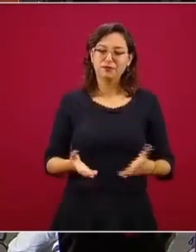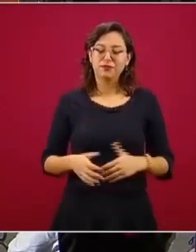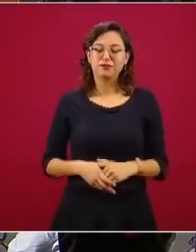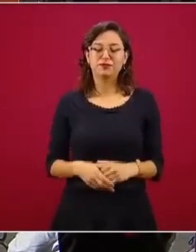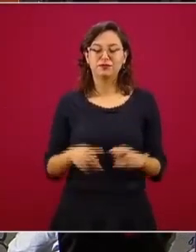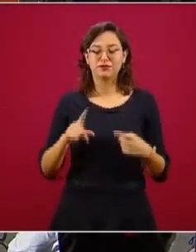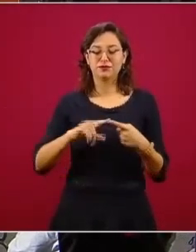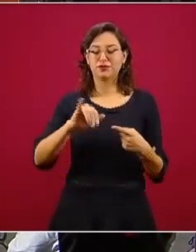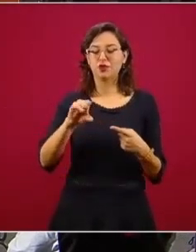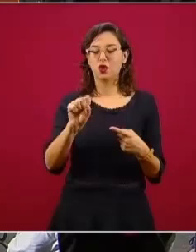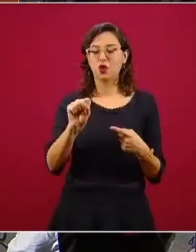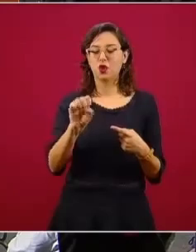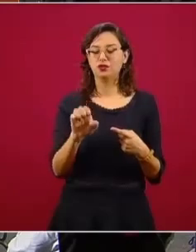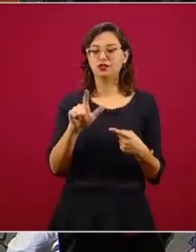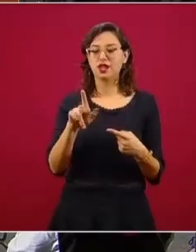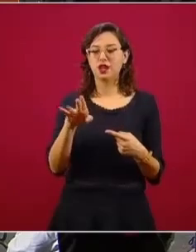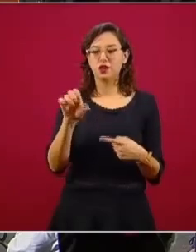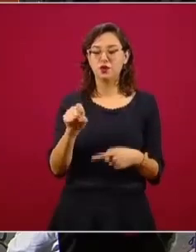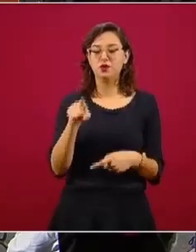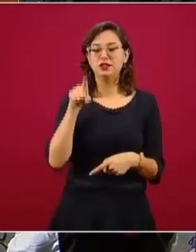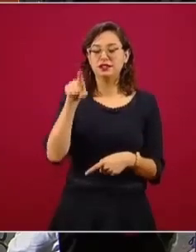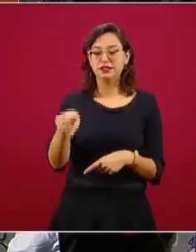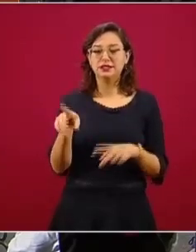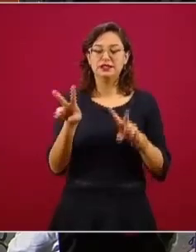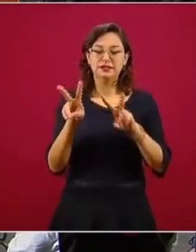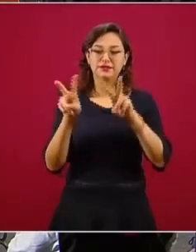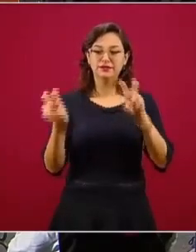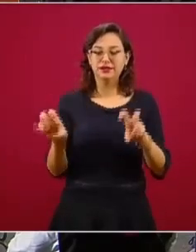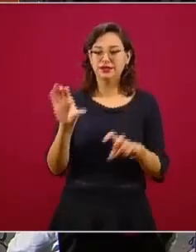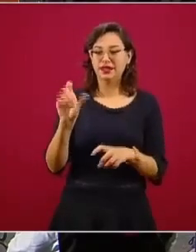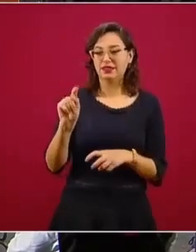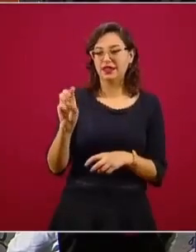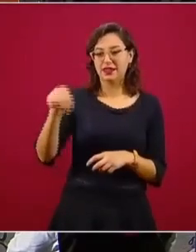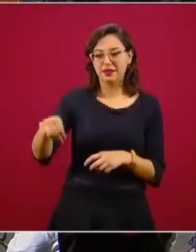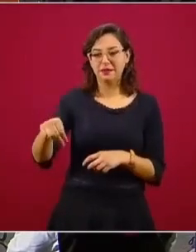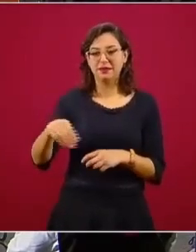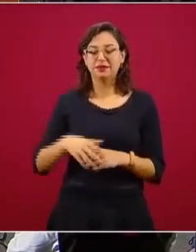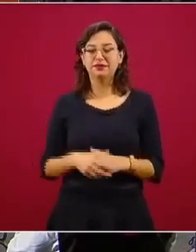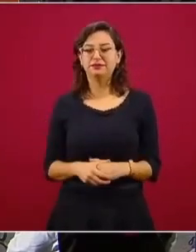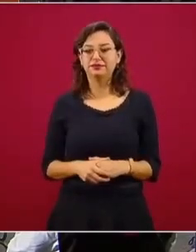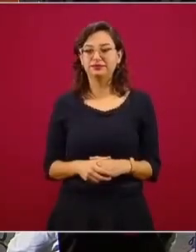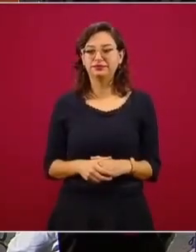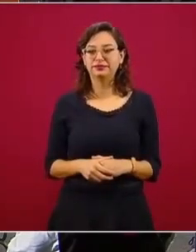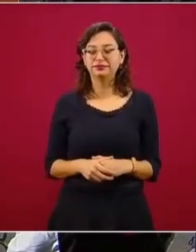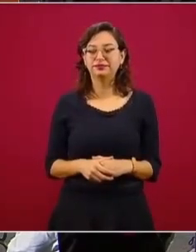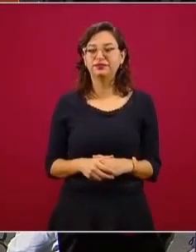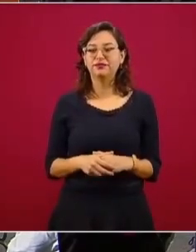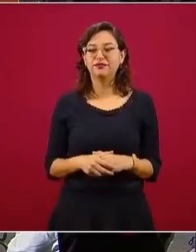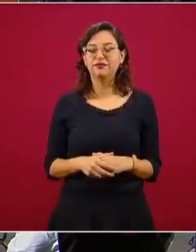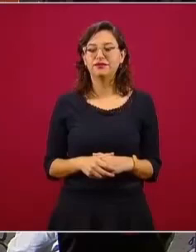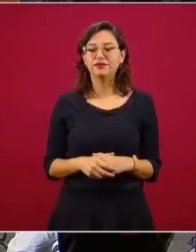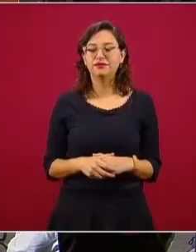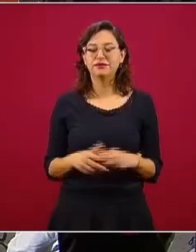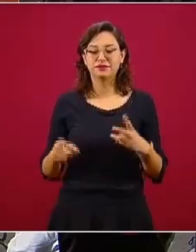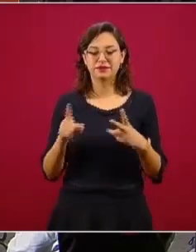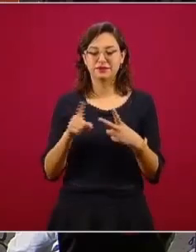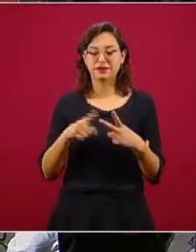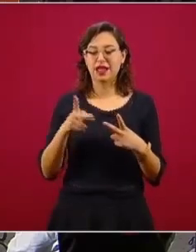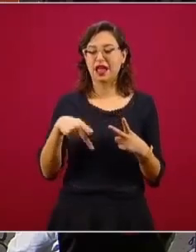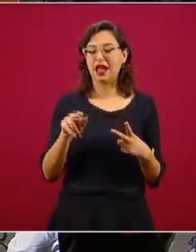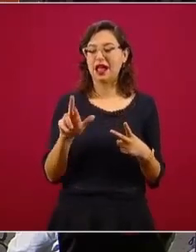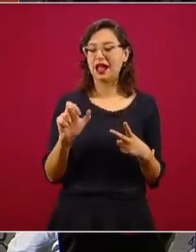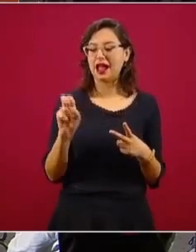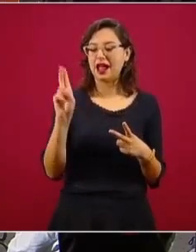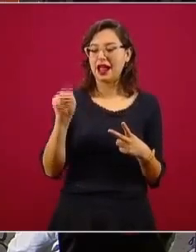De José Luis Rodríguez, Cámara de la Industria de la Radio y la Televisión. Muchas gracias, José Luis, por acompañarnos. Karen Sánchez